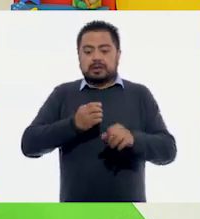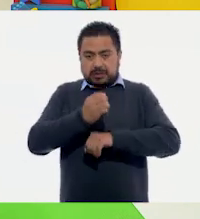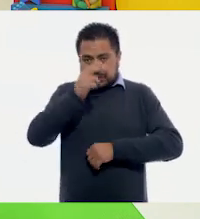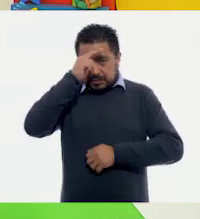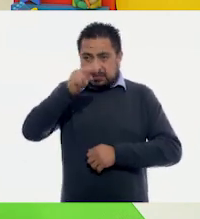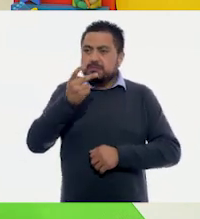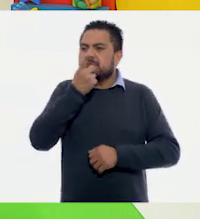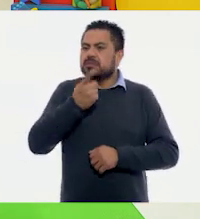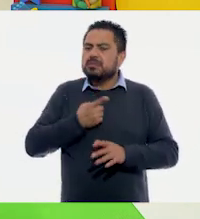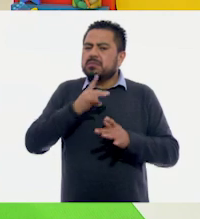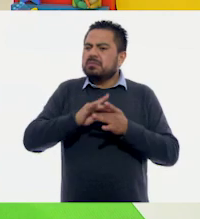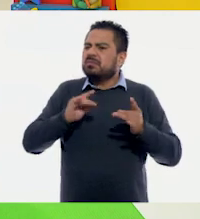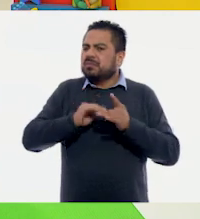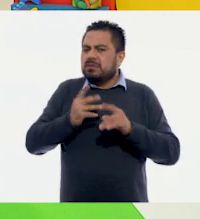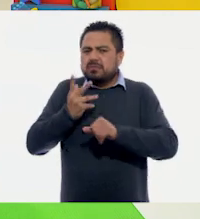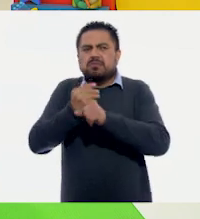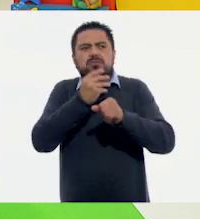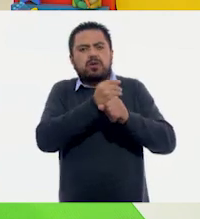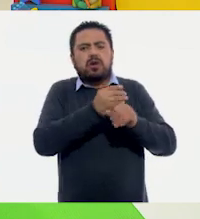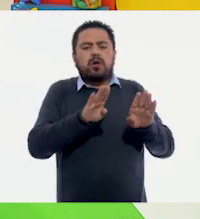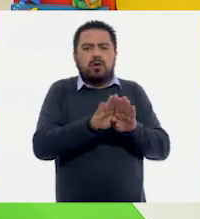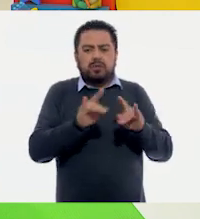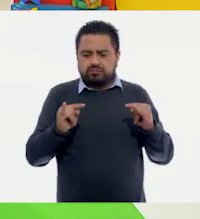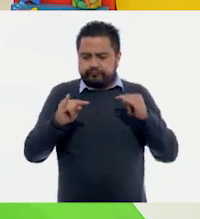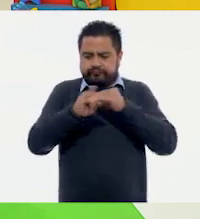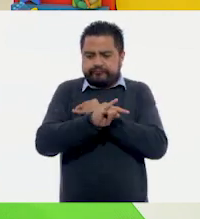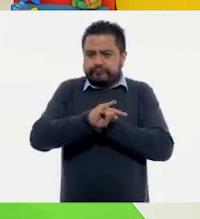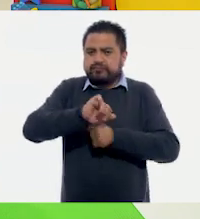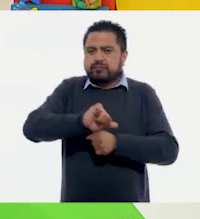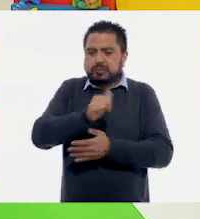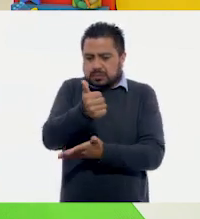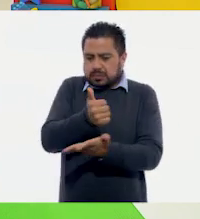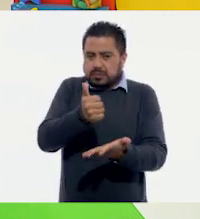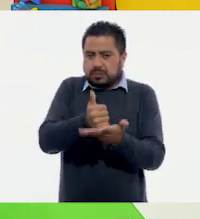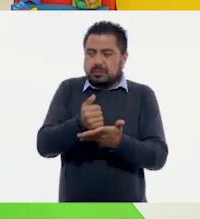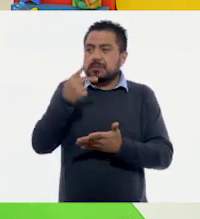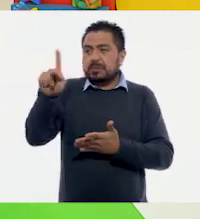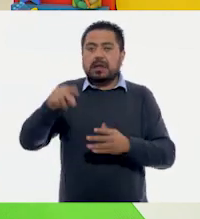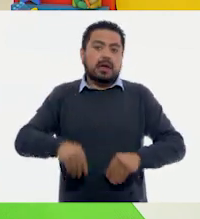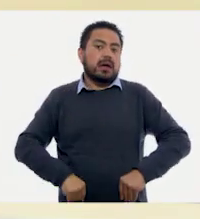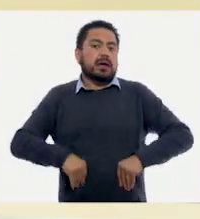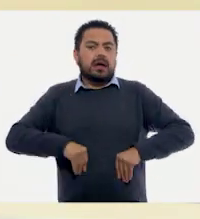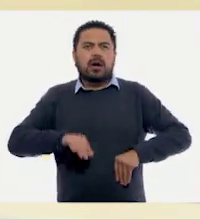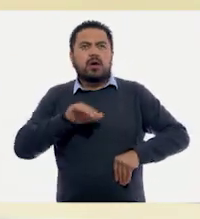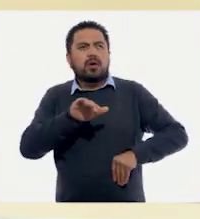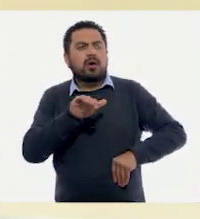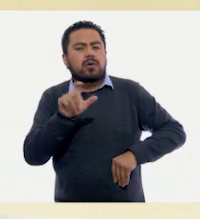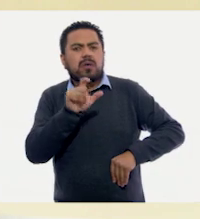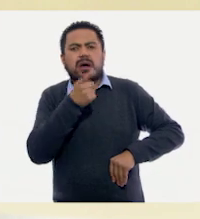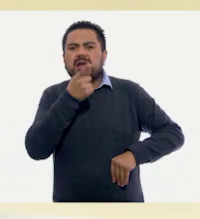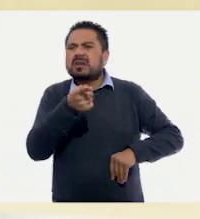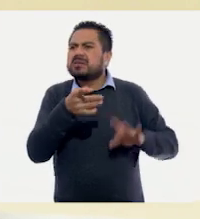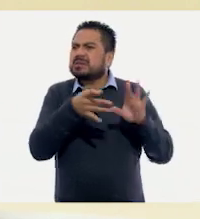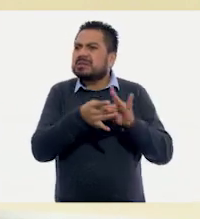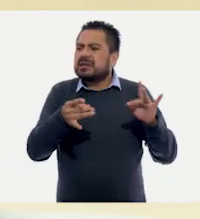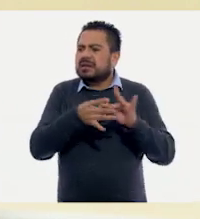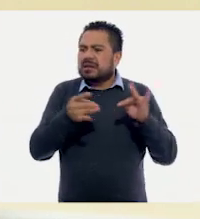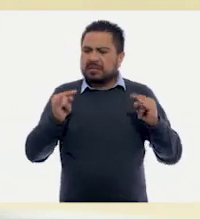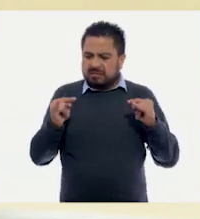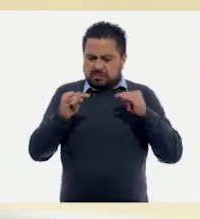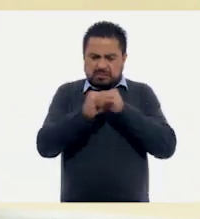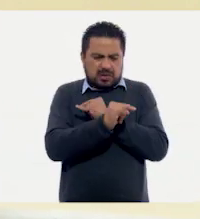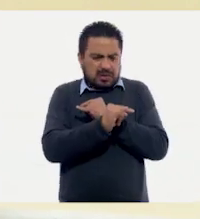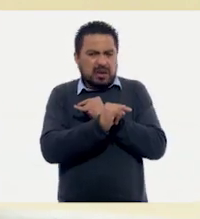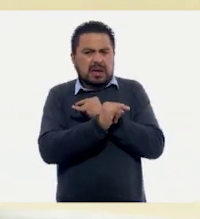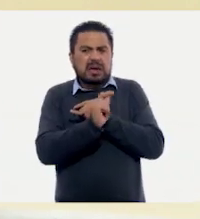platicar de las modificaciones en las vías de comunicación de la ciudad en que ella vive. Oye, cuando dices vías de